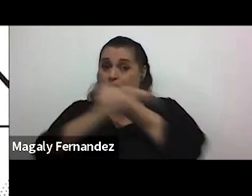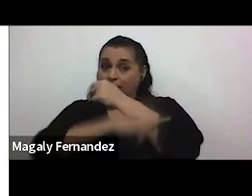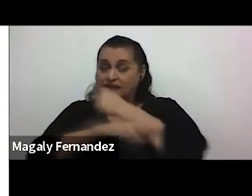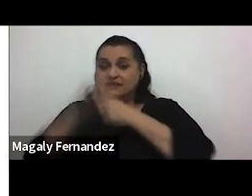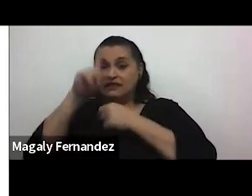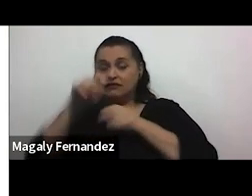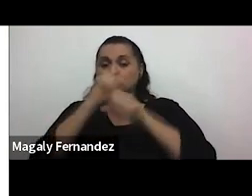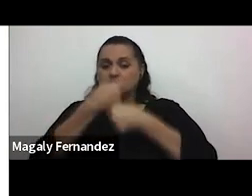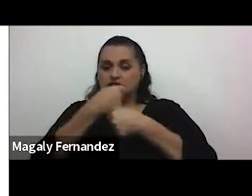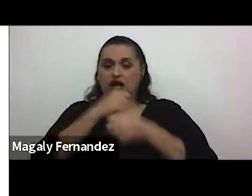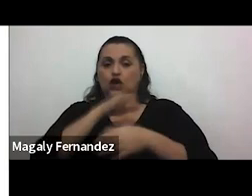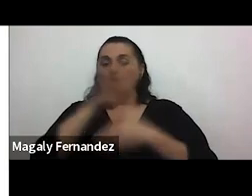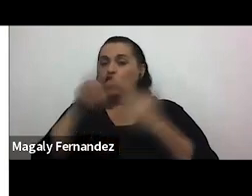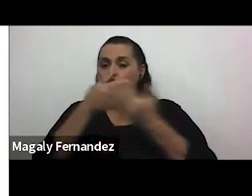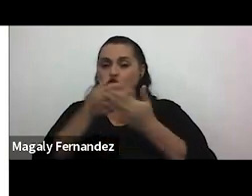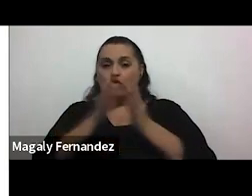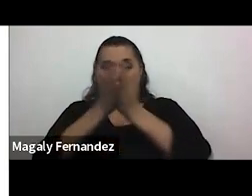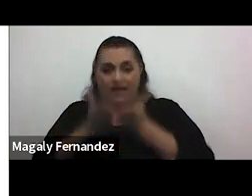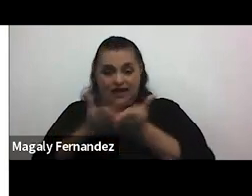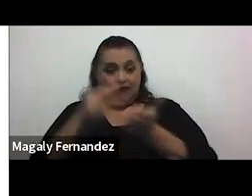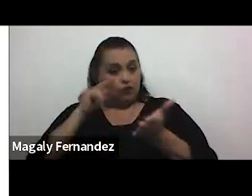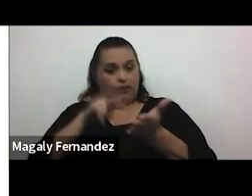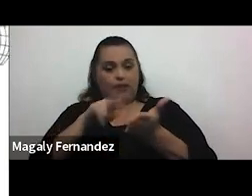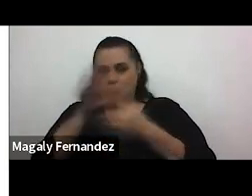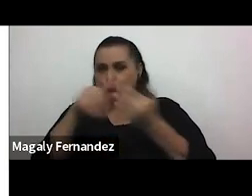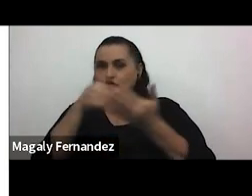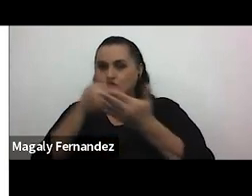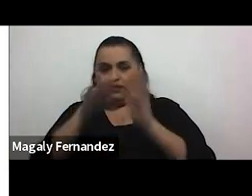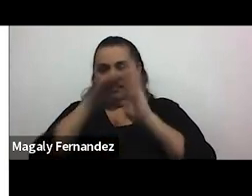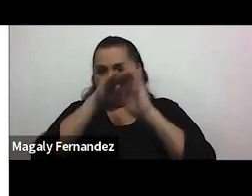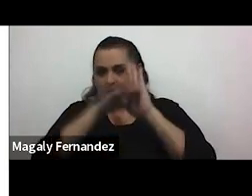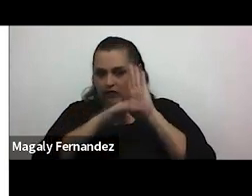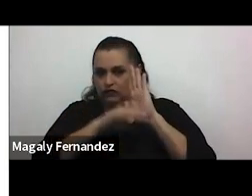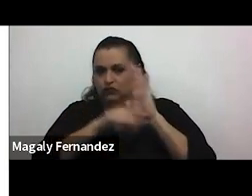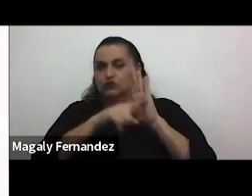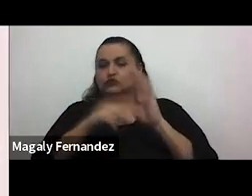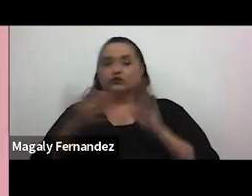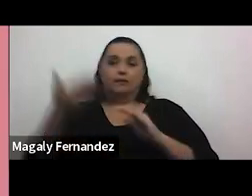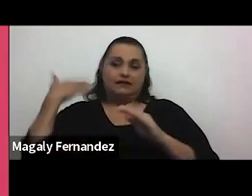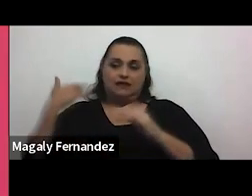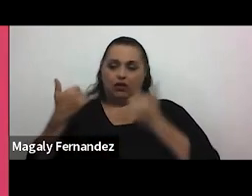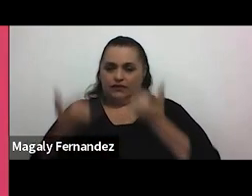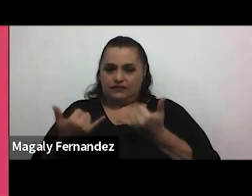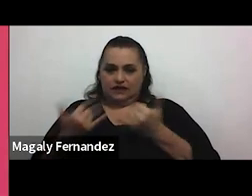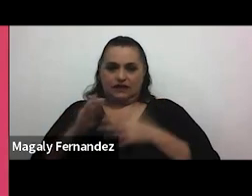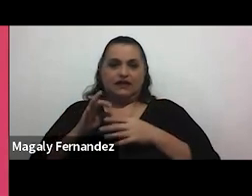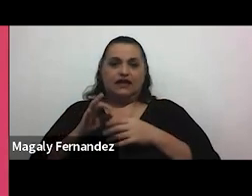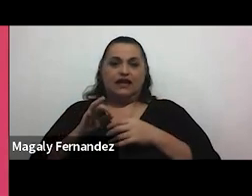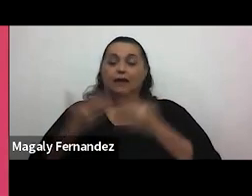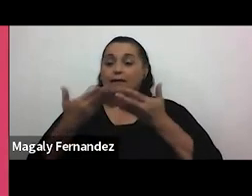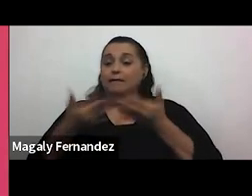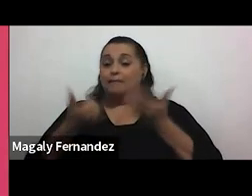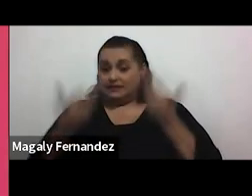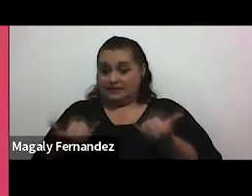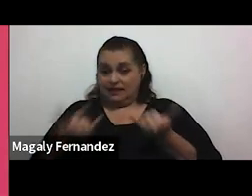desean un aula en el libro podemos encontrar datos del pasado reciente del presente de la educación